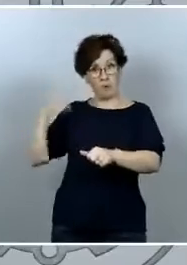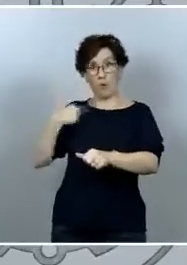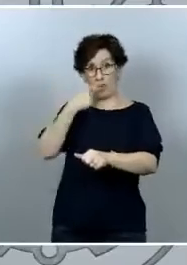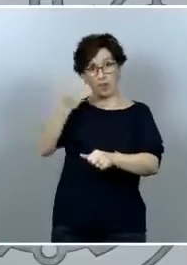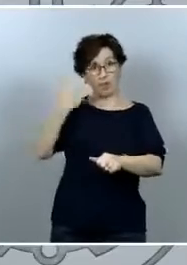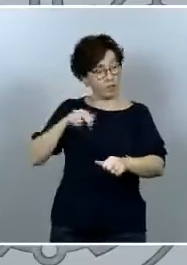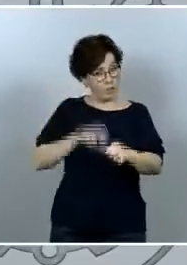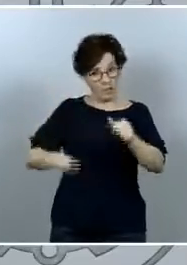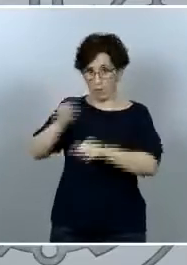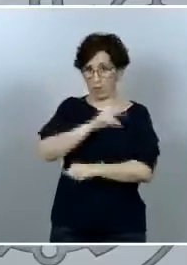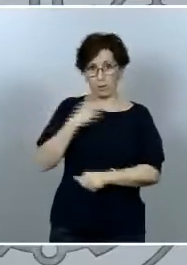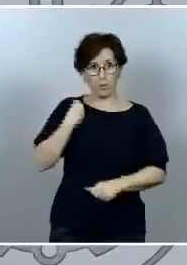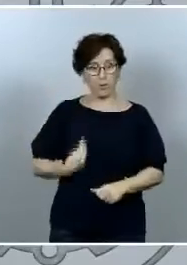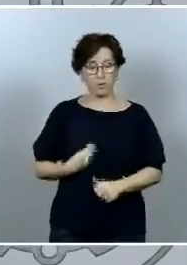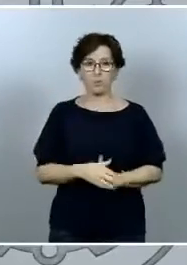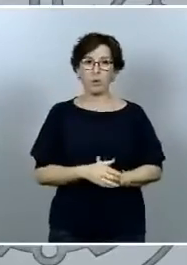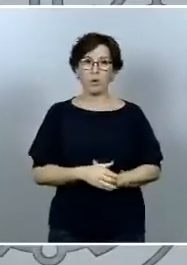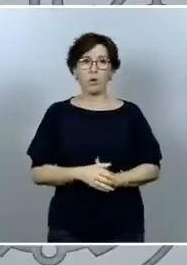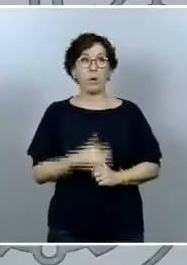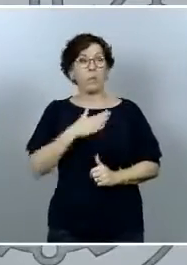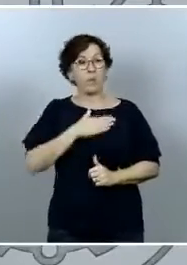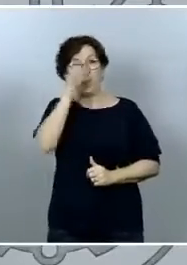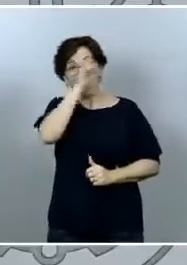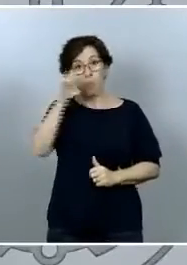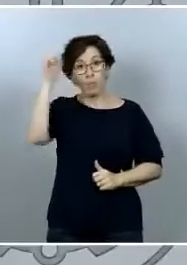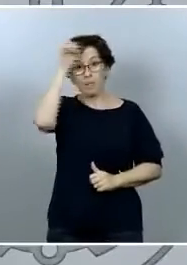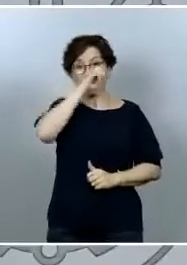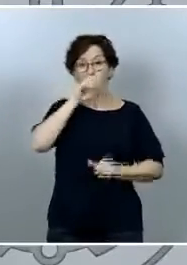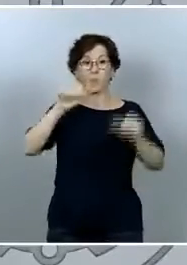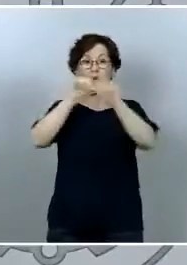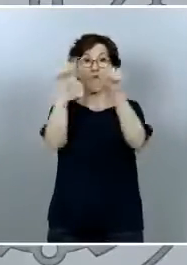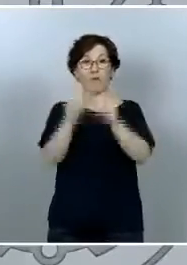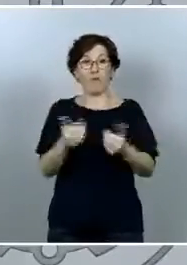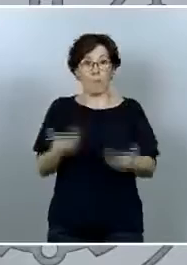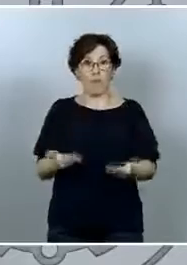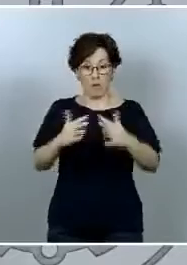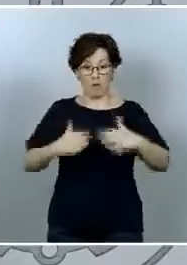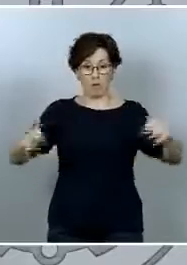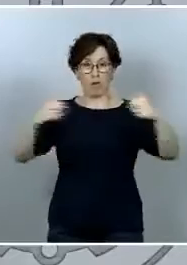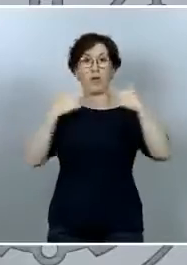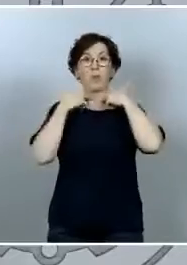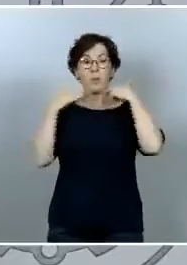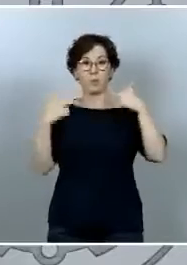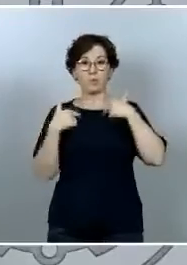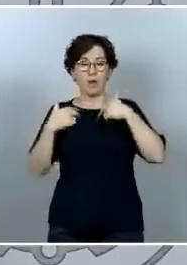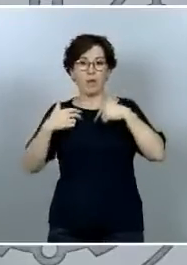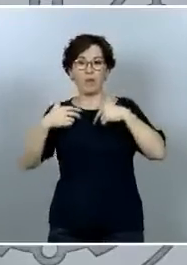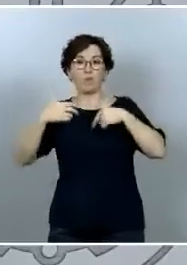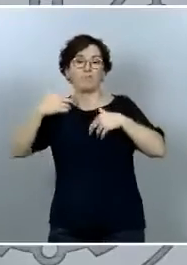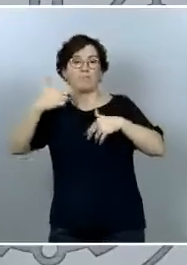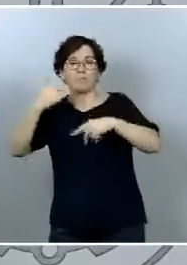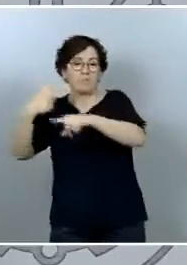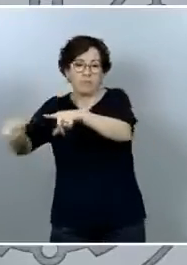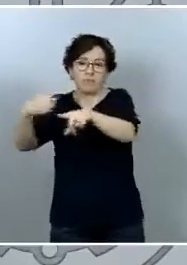momento pero mi opinión es que esa conformación del Congreso de los Diputados con más o menos expresión de las diferentes fuerzas políticas